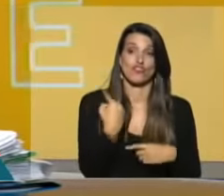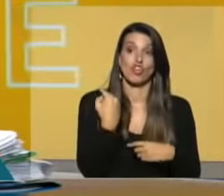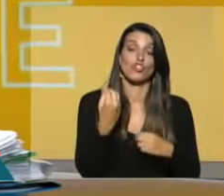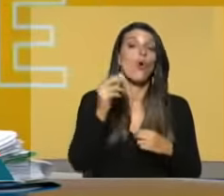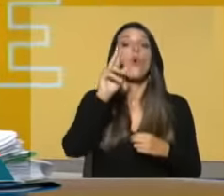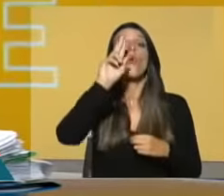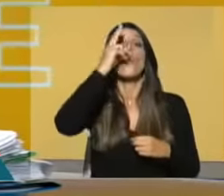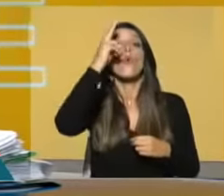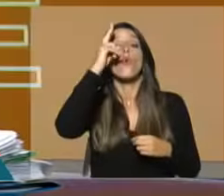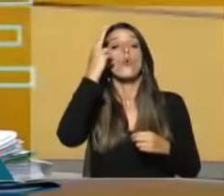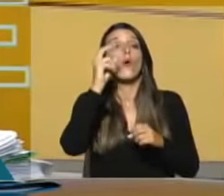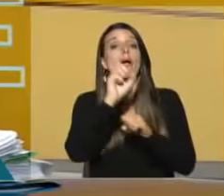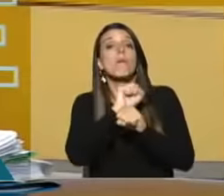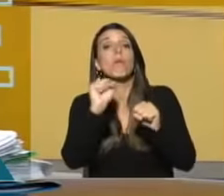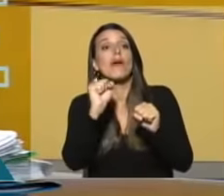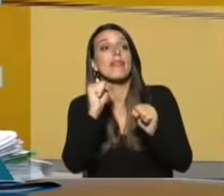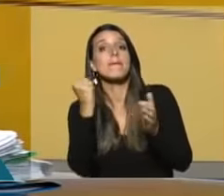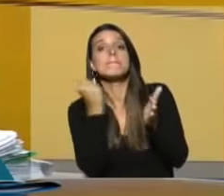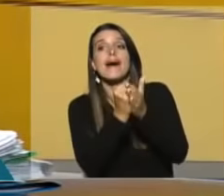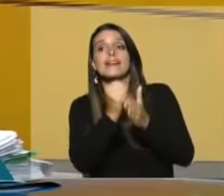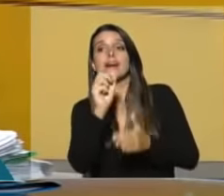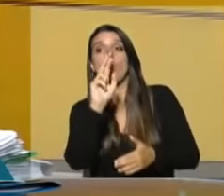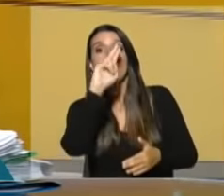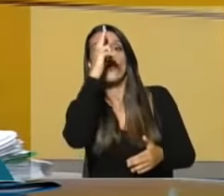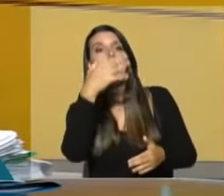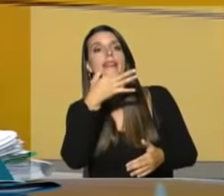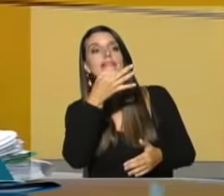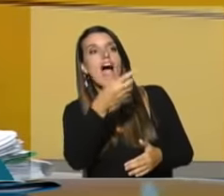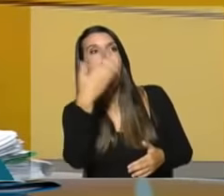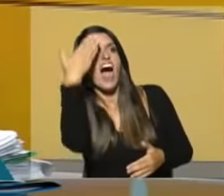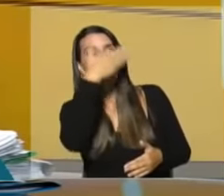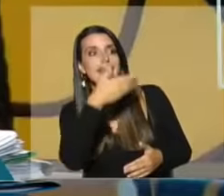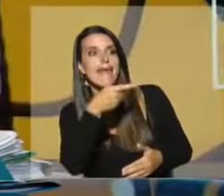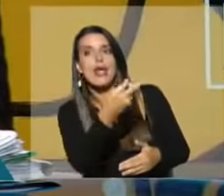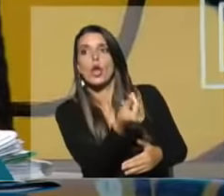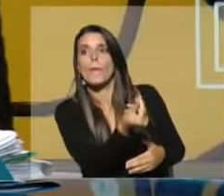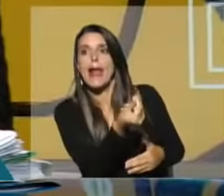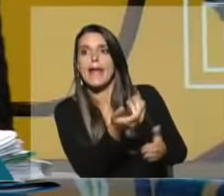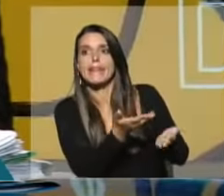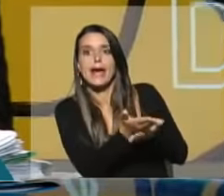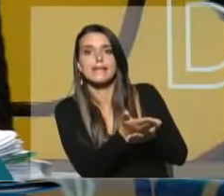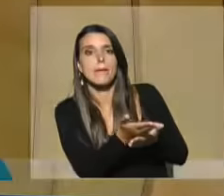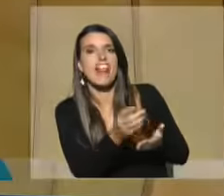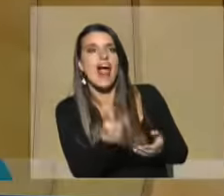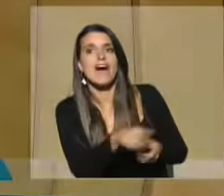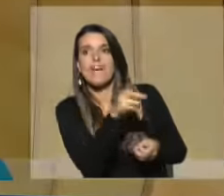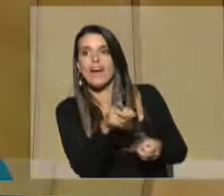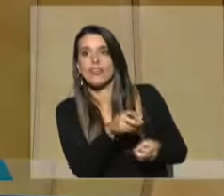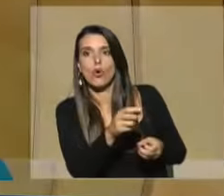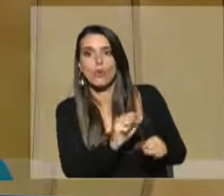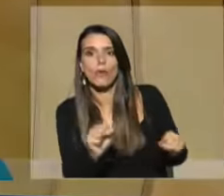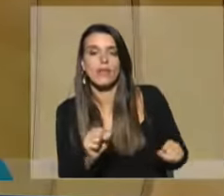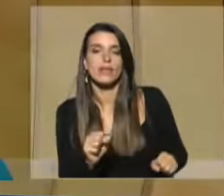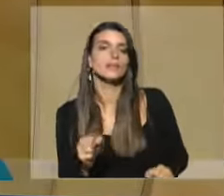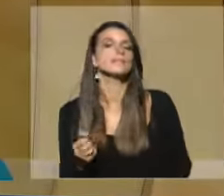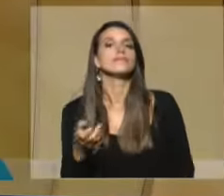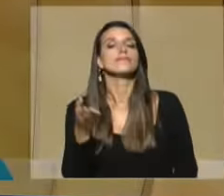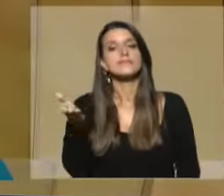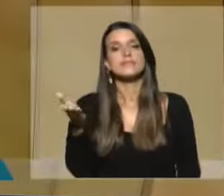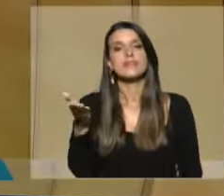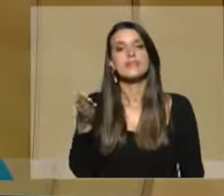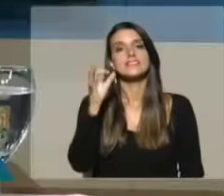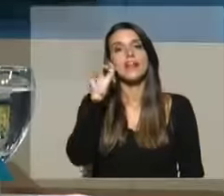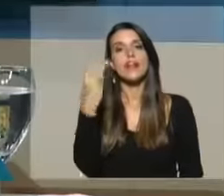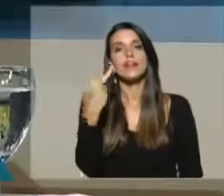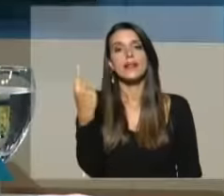del Uruguay puede en el futuro estar en tela de juicio. Y eso no lo queremos permitir. Gracias, senador. Su tiempo,